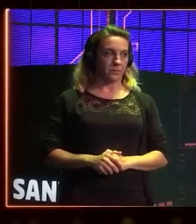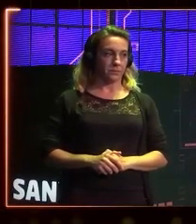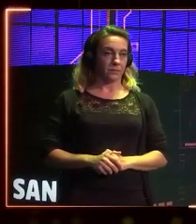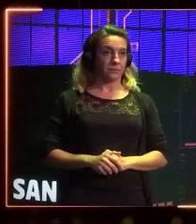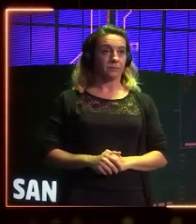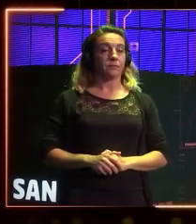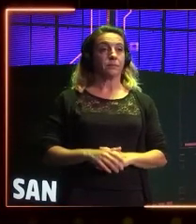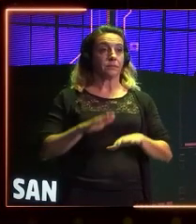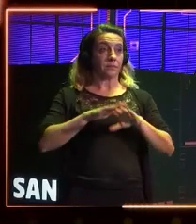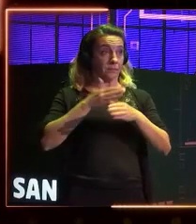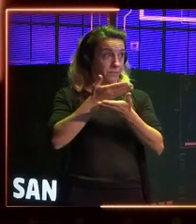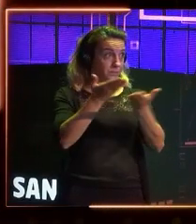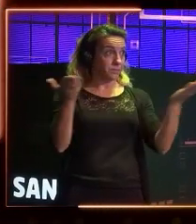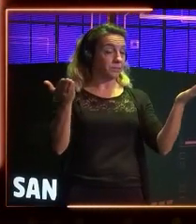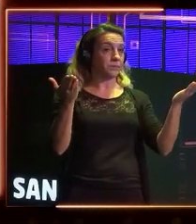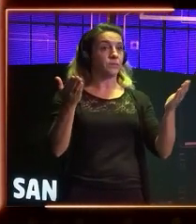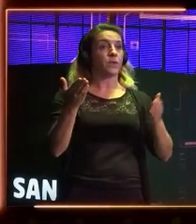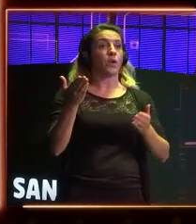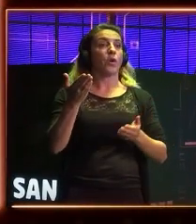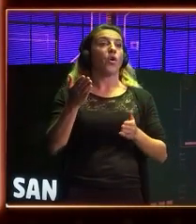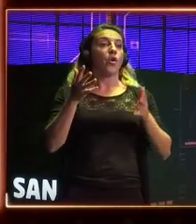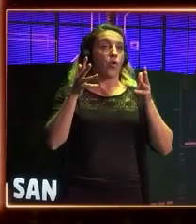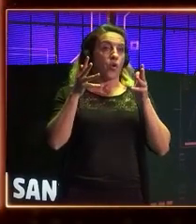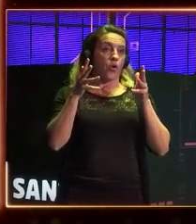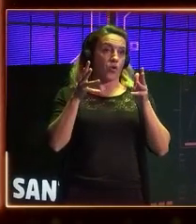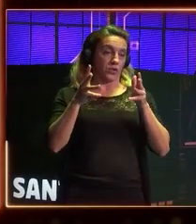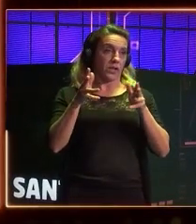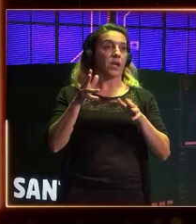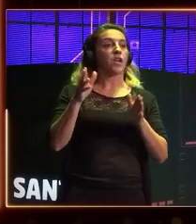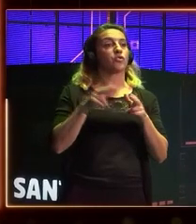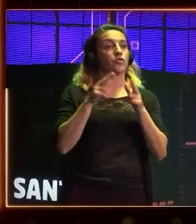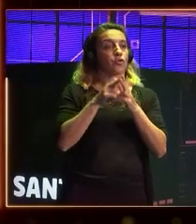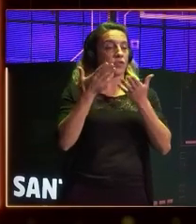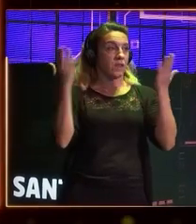Con ustedes, la consejera de la Sociedad de Desarrollo, Carmen Pérez.